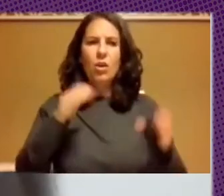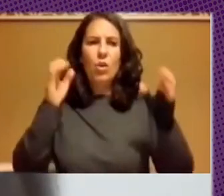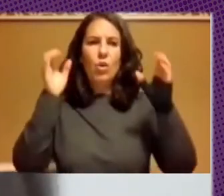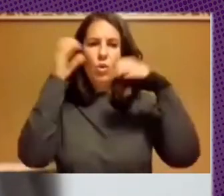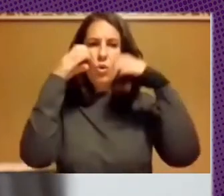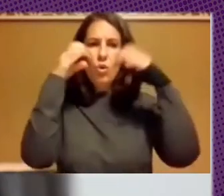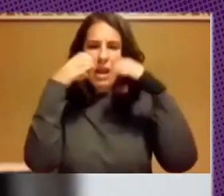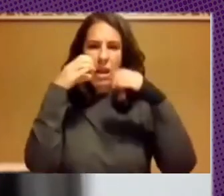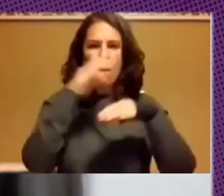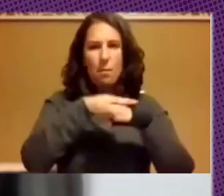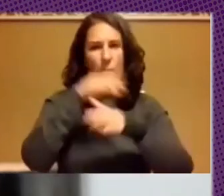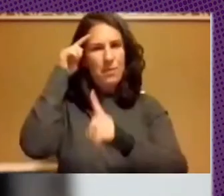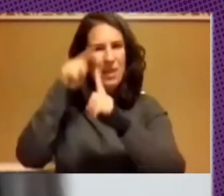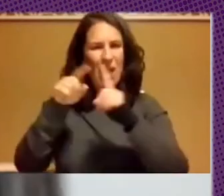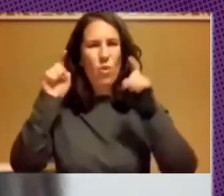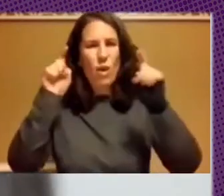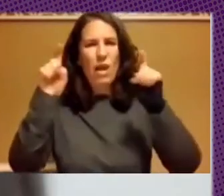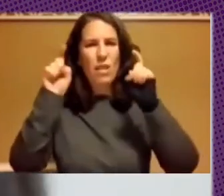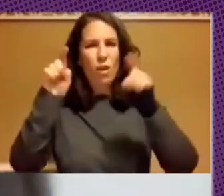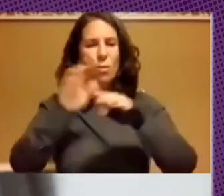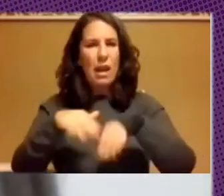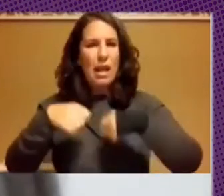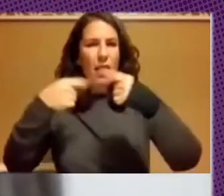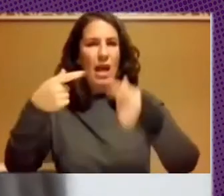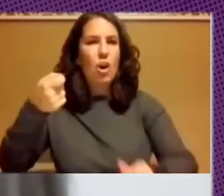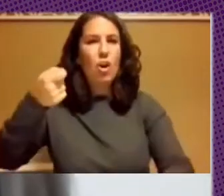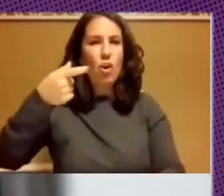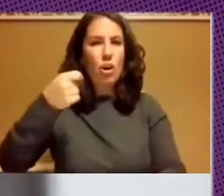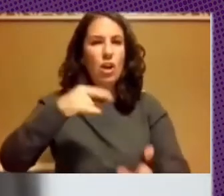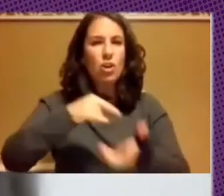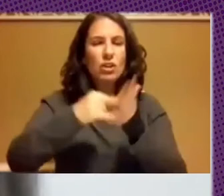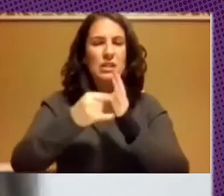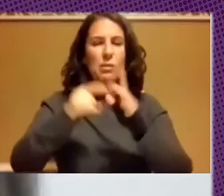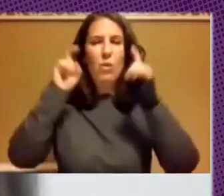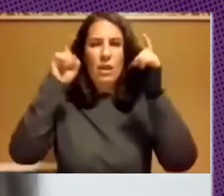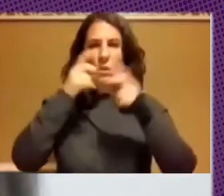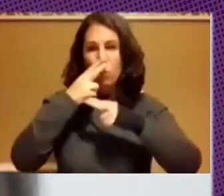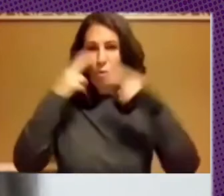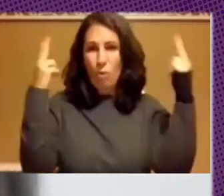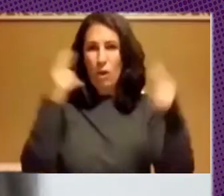mecanismo para por ejemplo para proveer de correos a todo el sistema educativo público del país